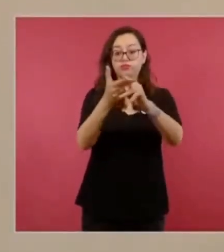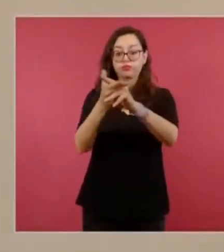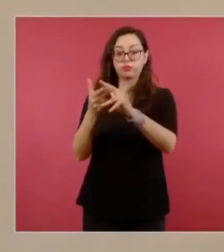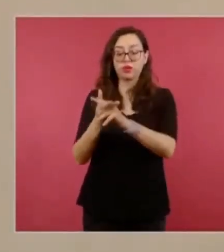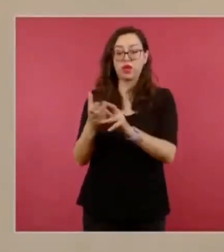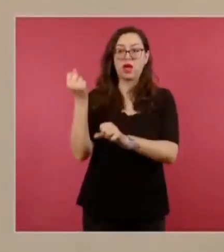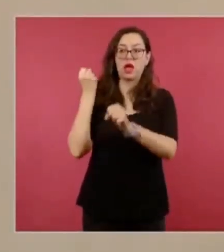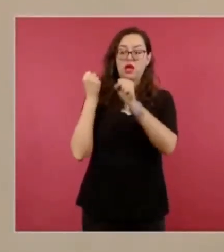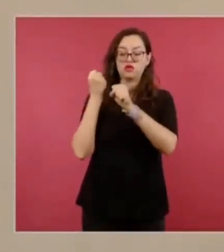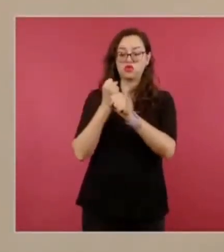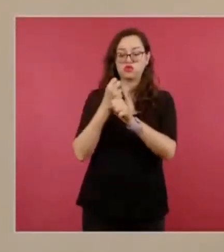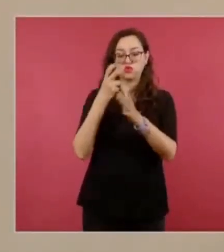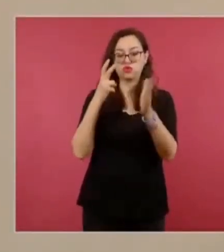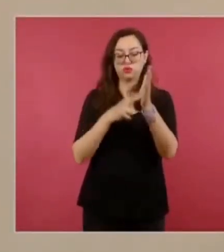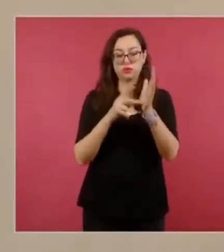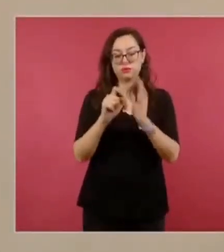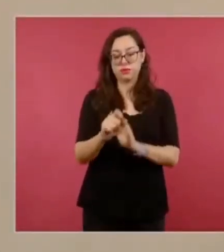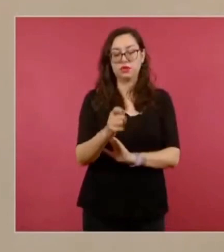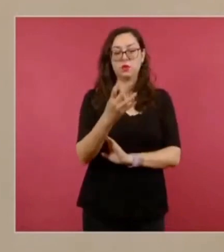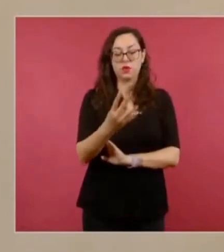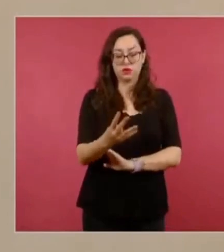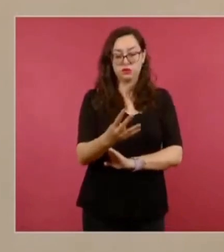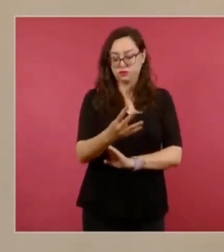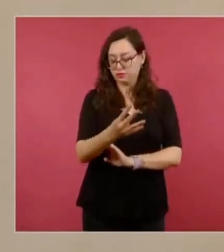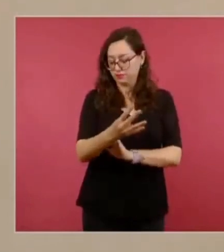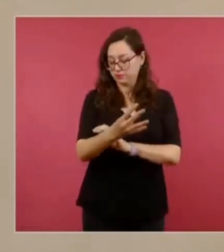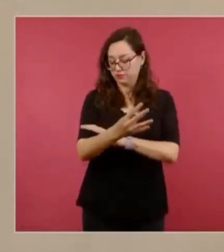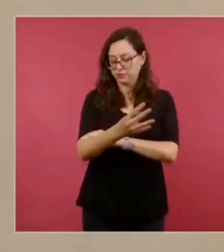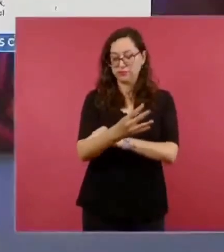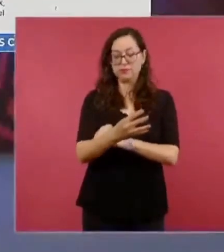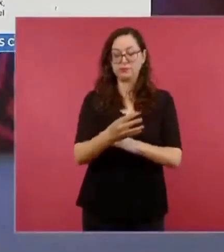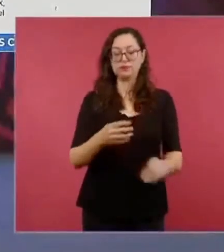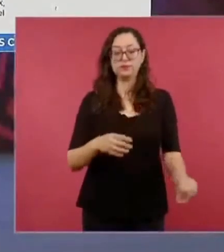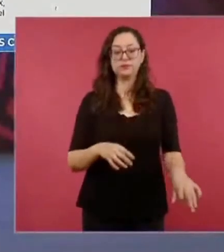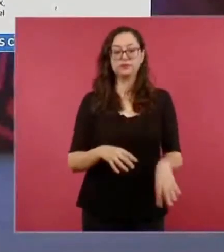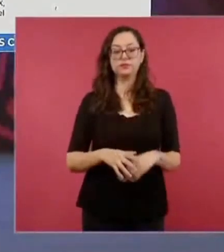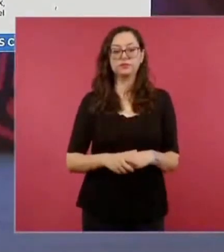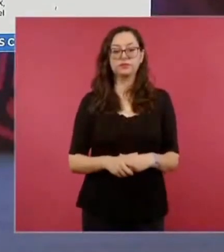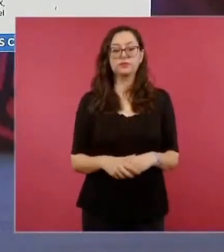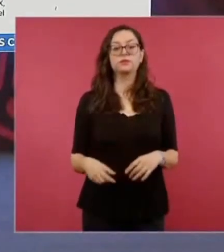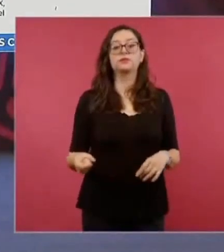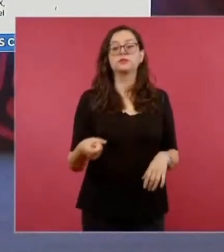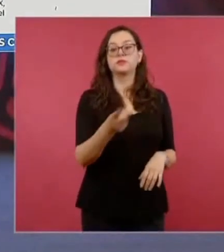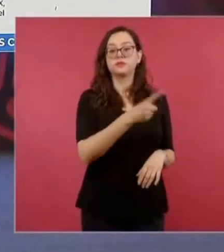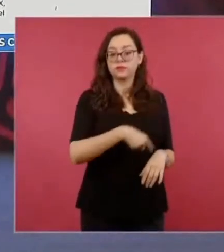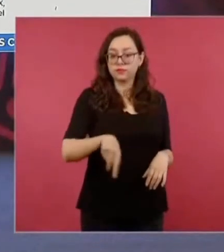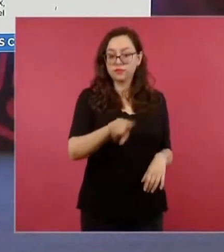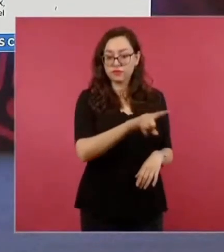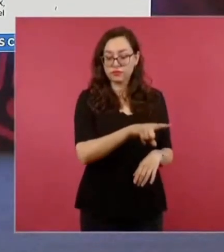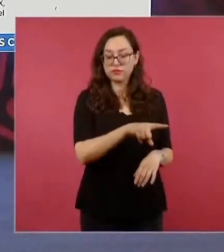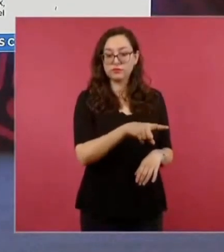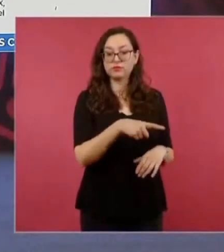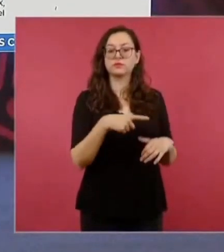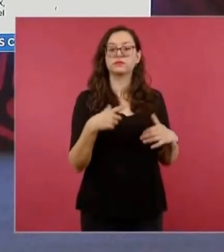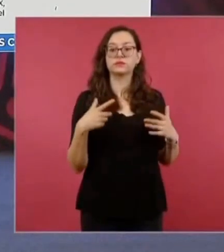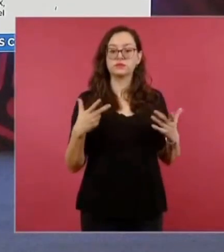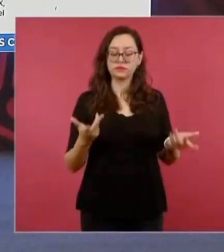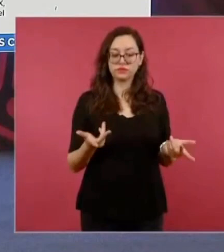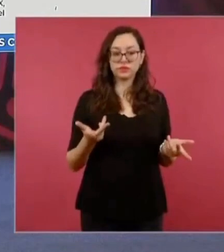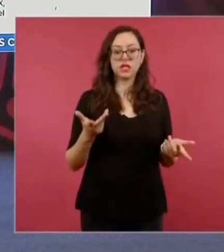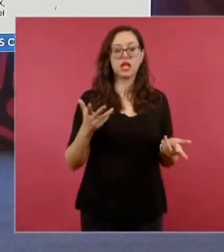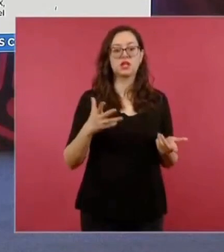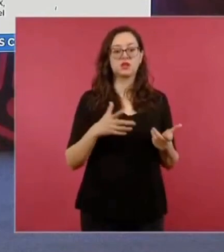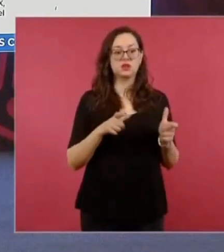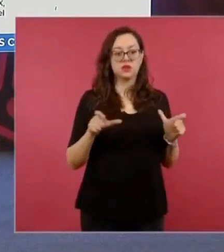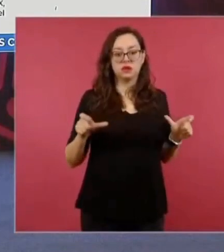2024 en Nicolás Romero. Los detenidos se habrían encargado de brindar protección e informar a líderes de los